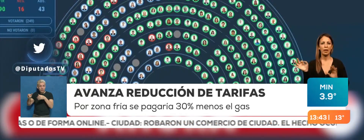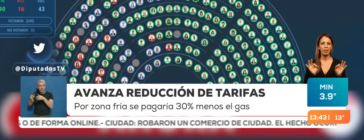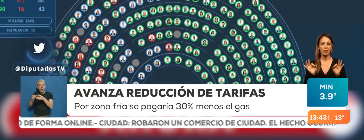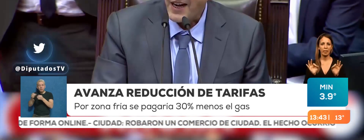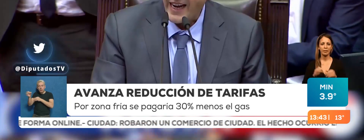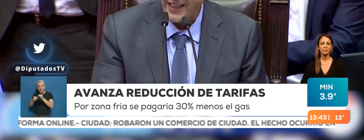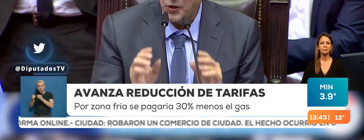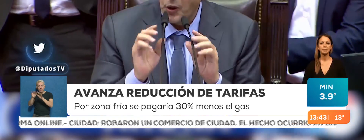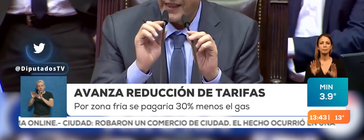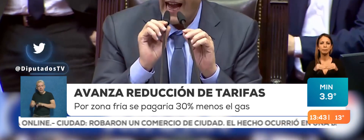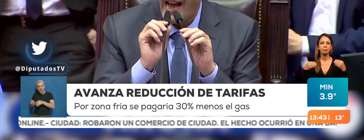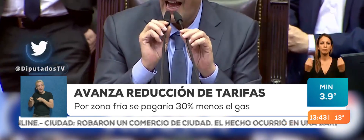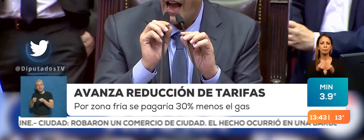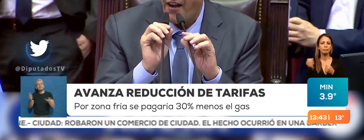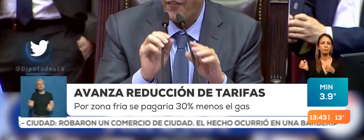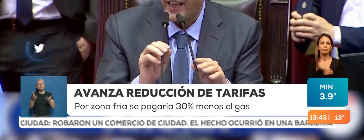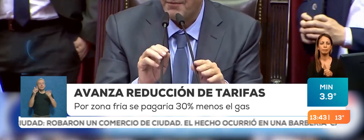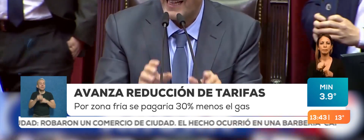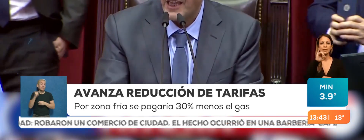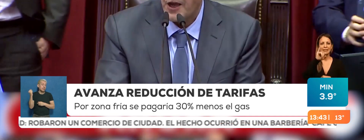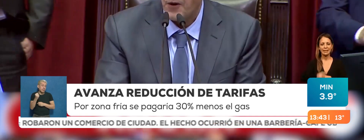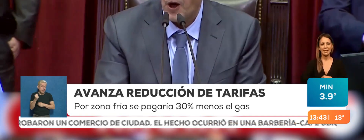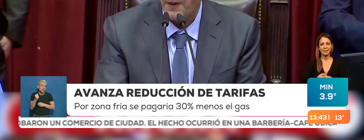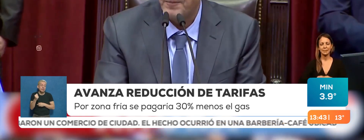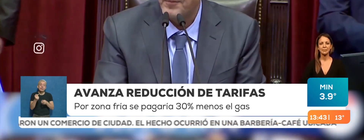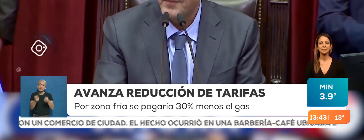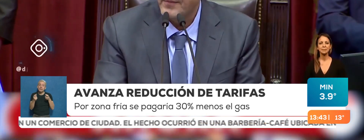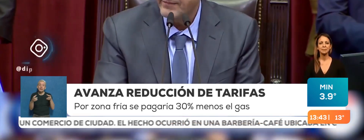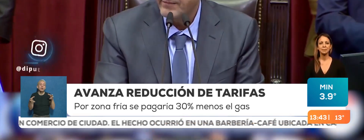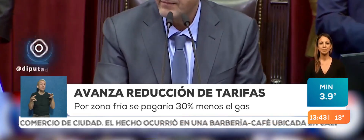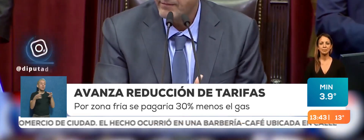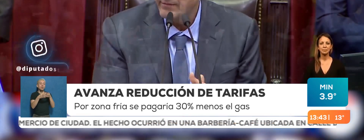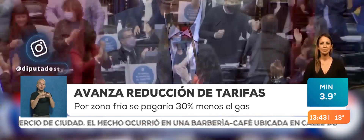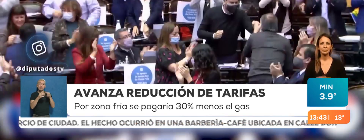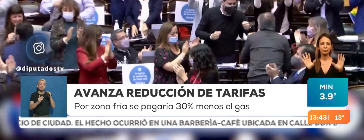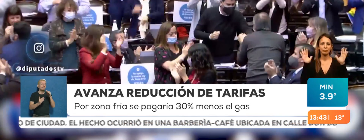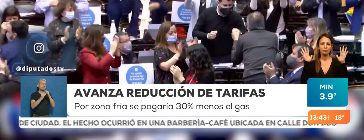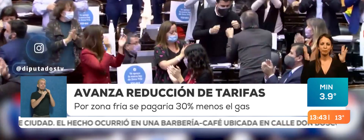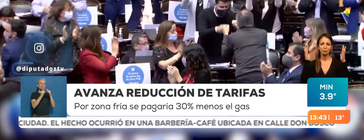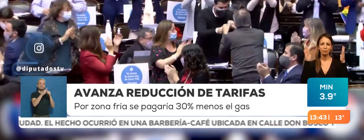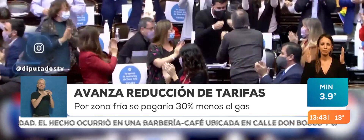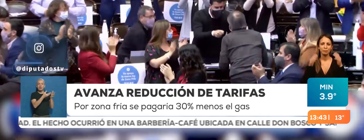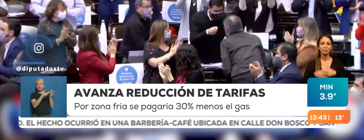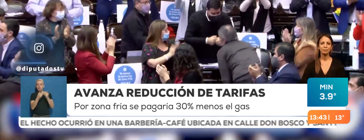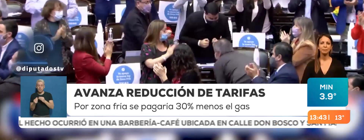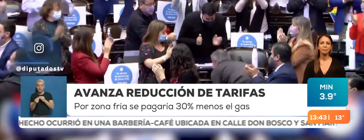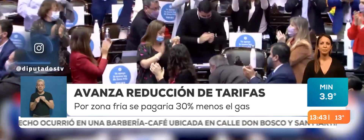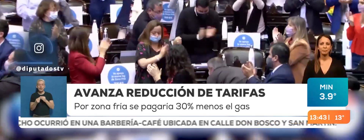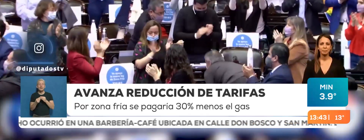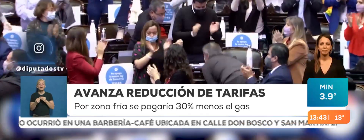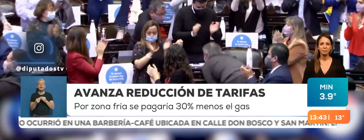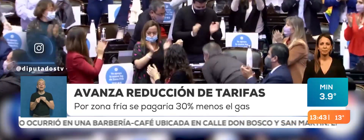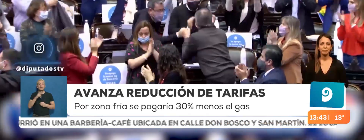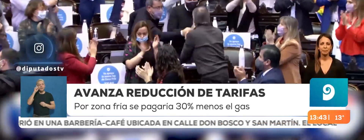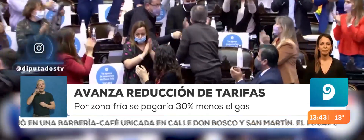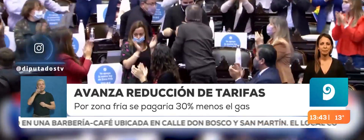impulsó porque era necesario tener el apoyo del principal bloque de referencia en la Cámara de Diputados, del Frente de Todos, el presidente